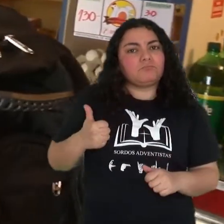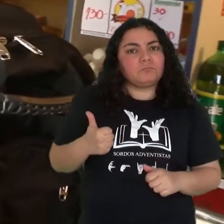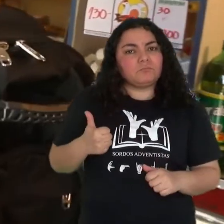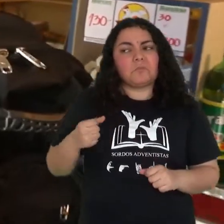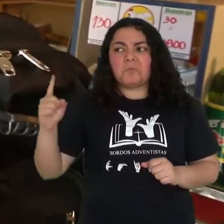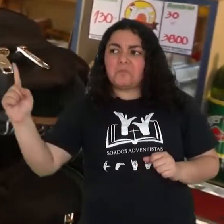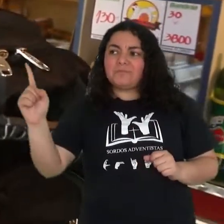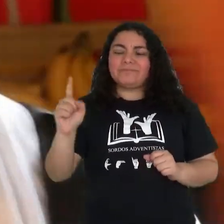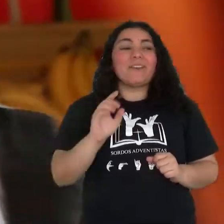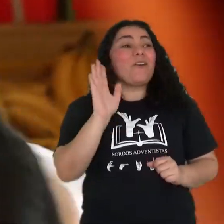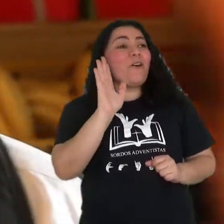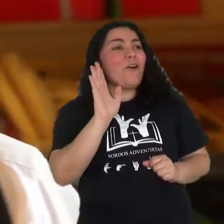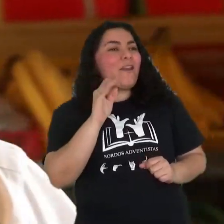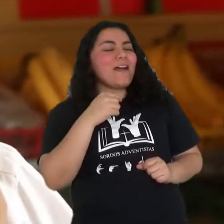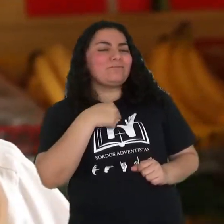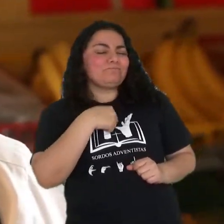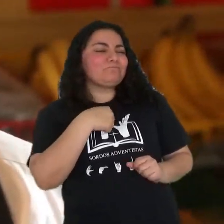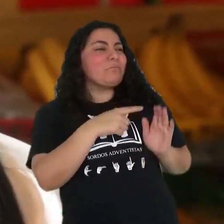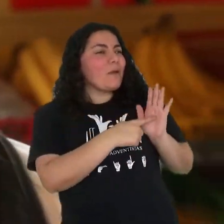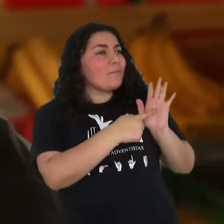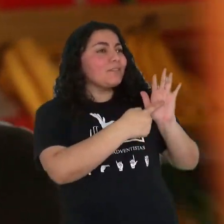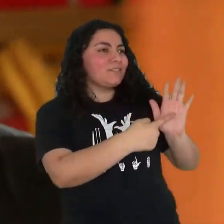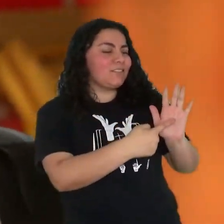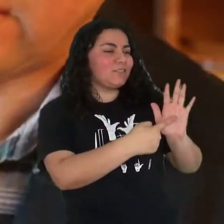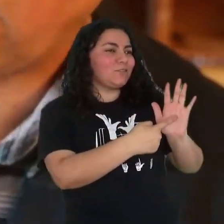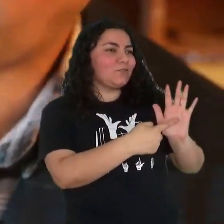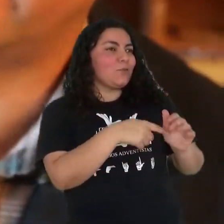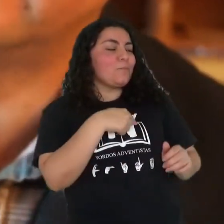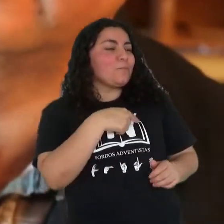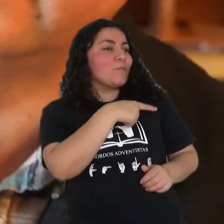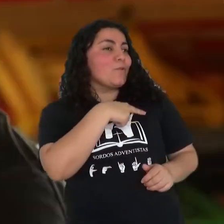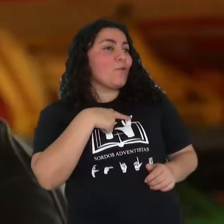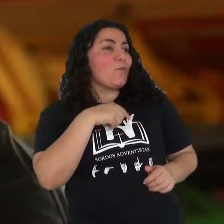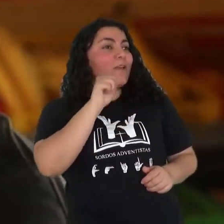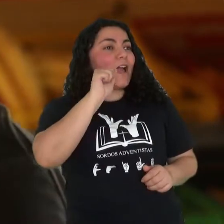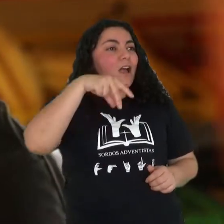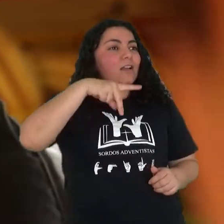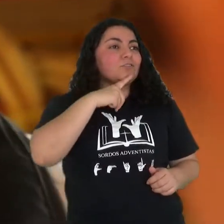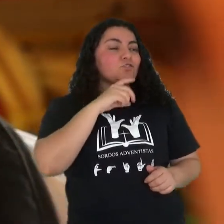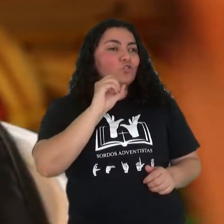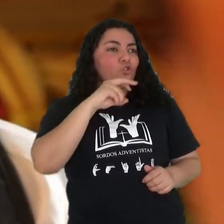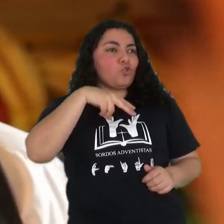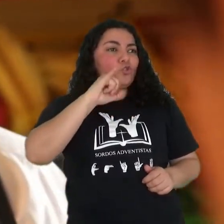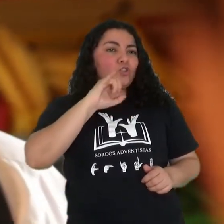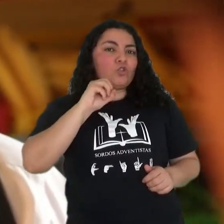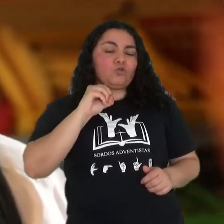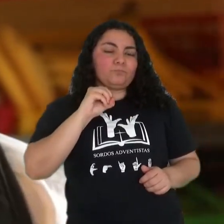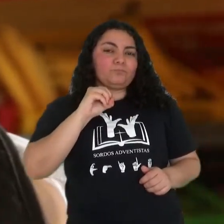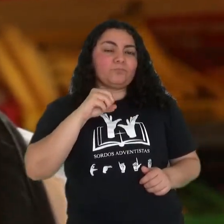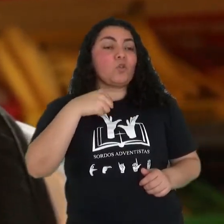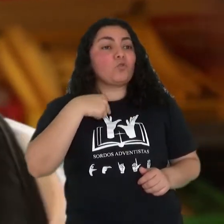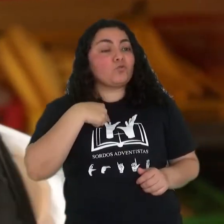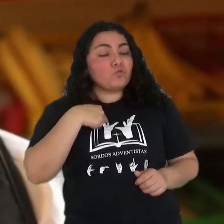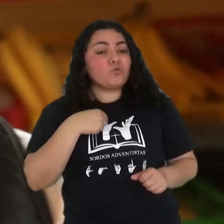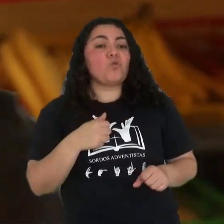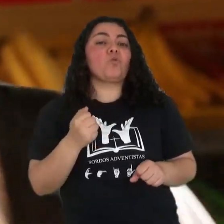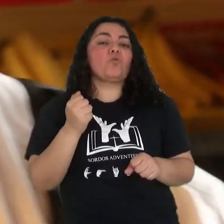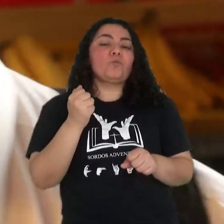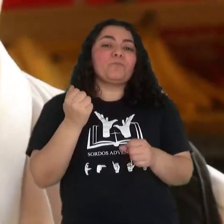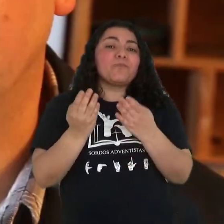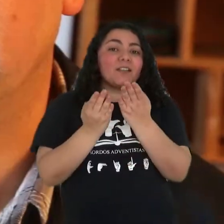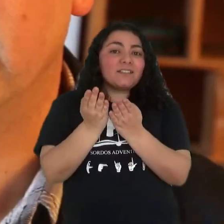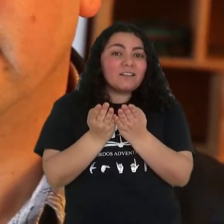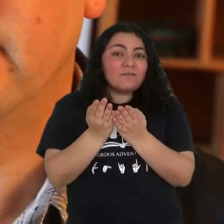en su almacén. Hola, muy buenas tardes. Disculpe, ¿su nombre? Juan. Juan, mire, me presento. Mi nombre es Antonio Villarce. Soy del